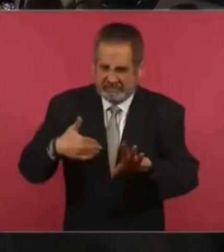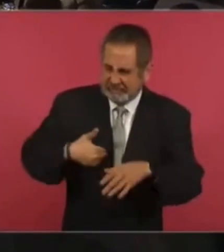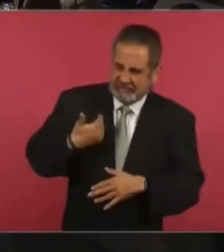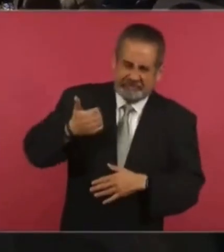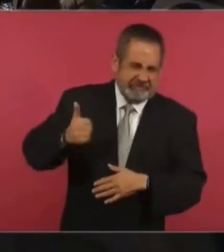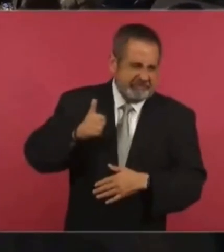politiqueros.